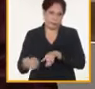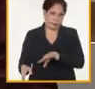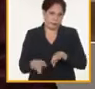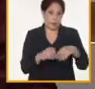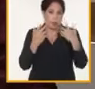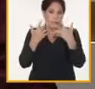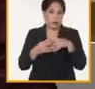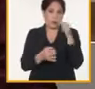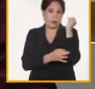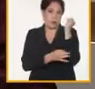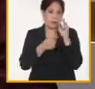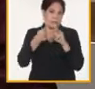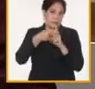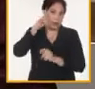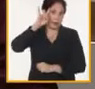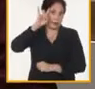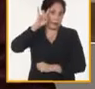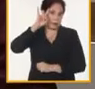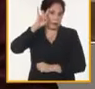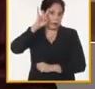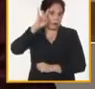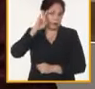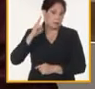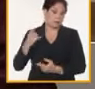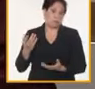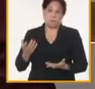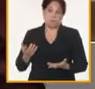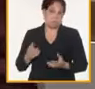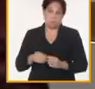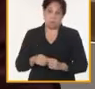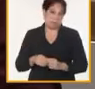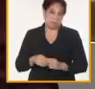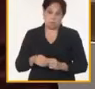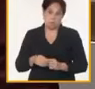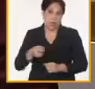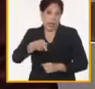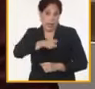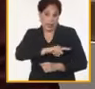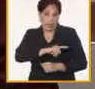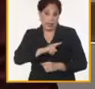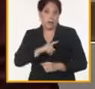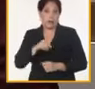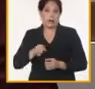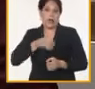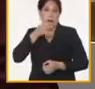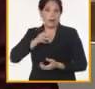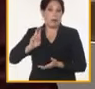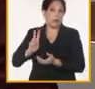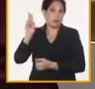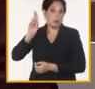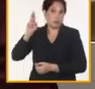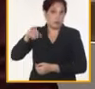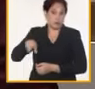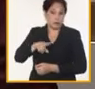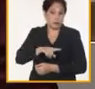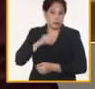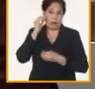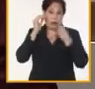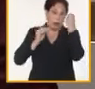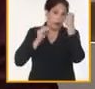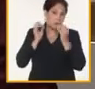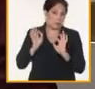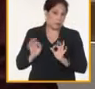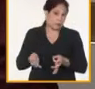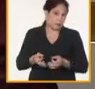producción de carne y de leche yo creo que hay y ayer en la rendición de cuentas del buro político decíamos el análisis que hicimos